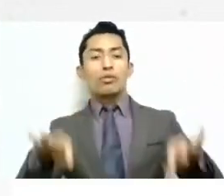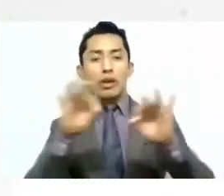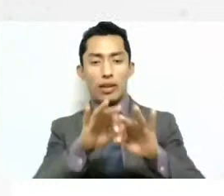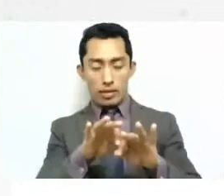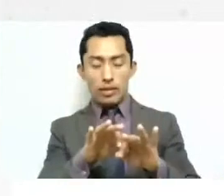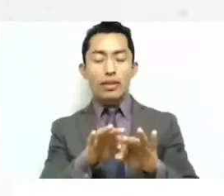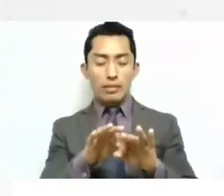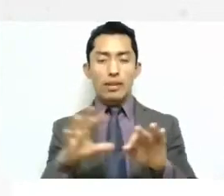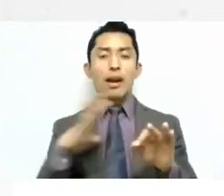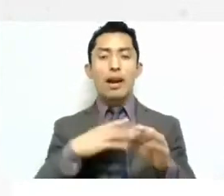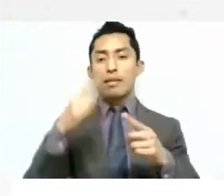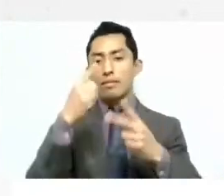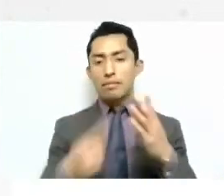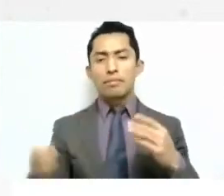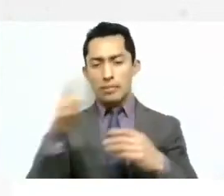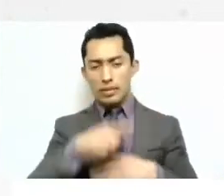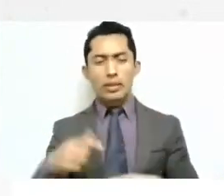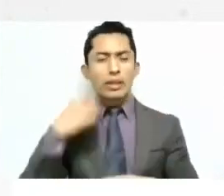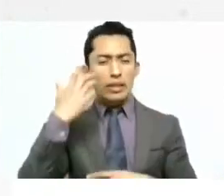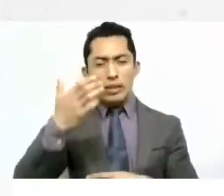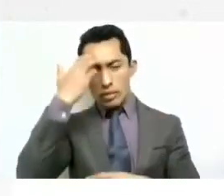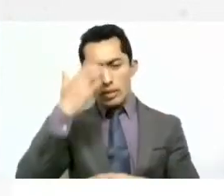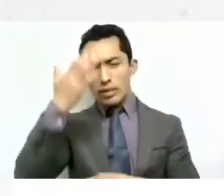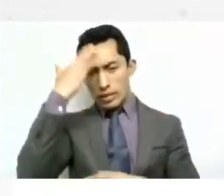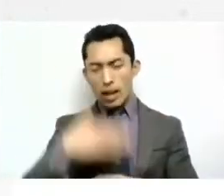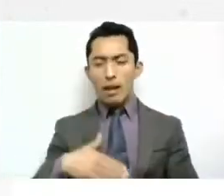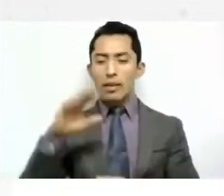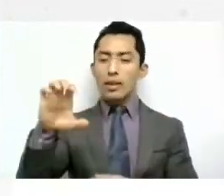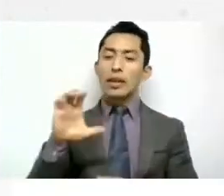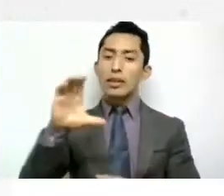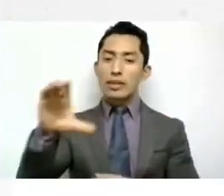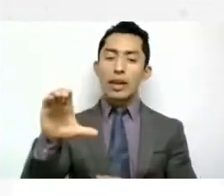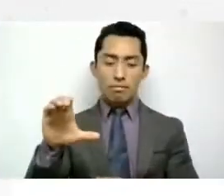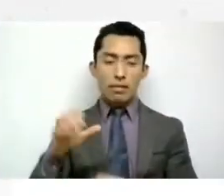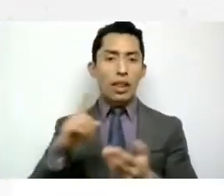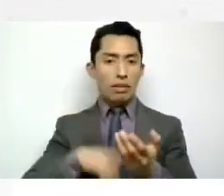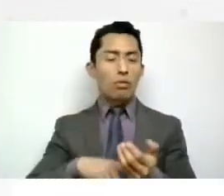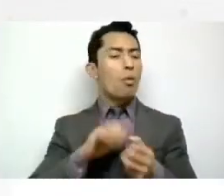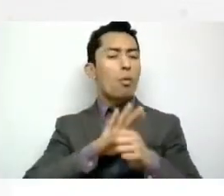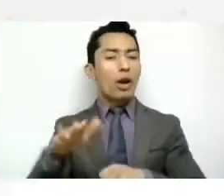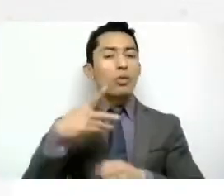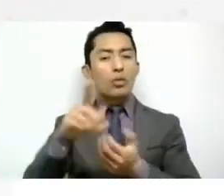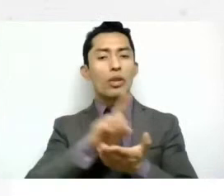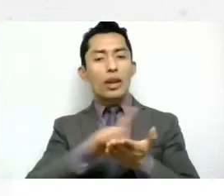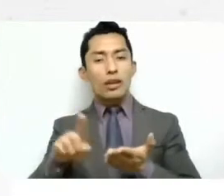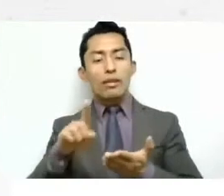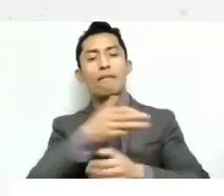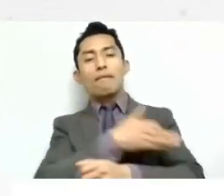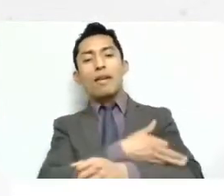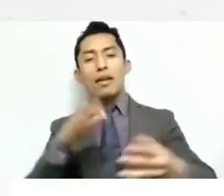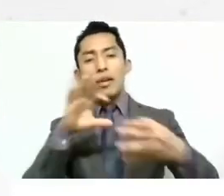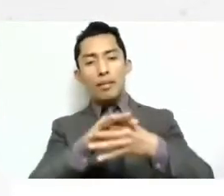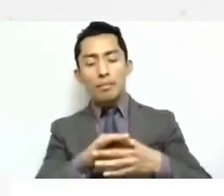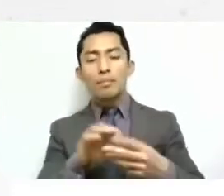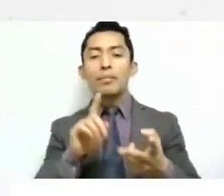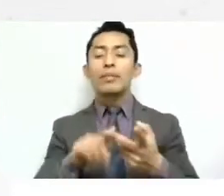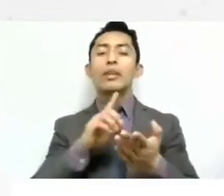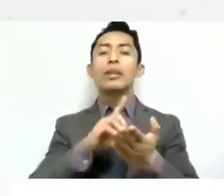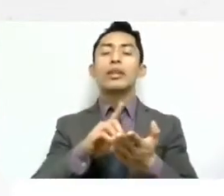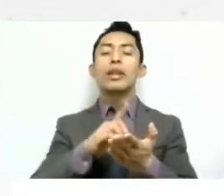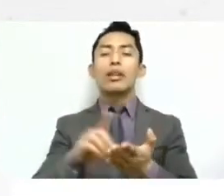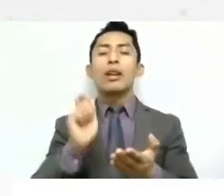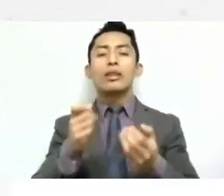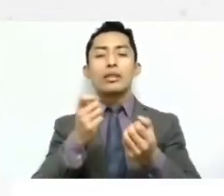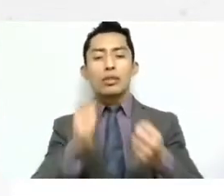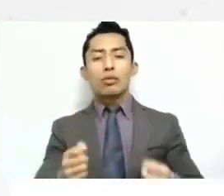que le interesan mucho al Centro de Estudios Constitucionales, que es el derecho de familia, el derecho de la seguridad social,